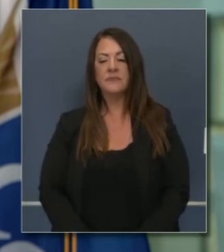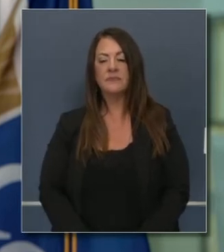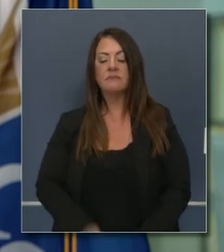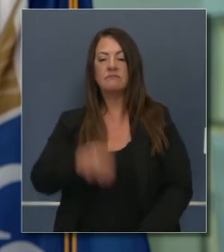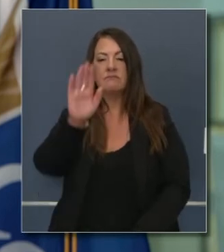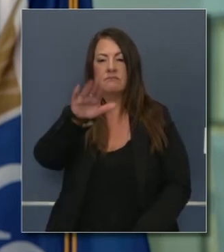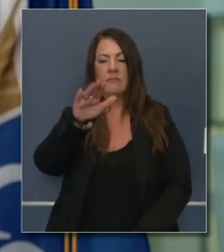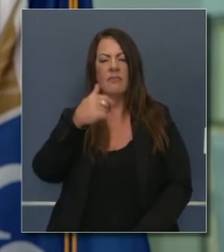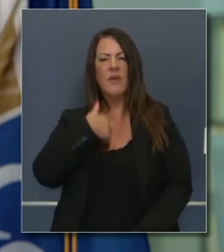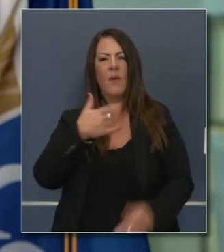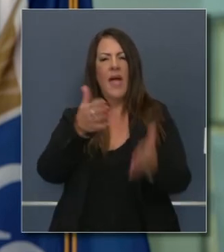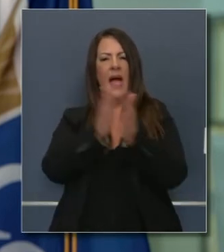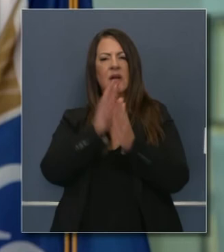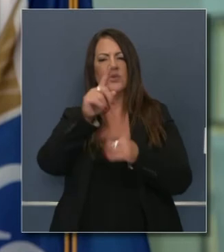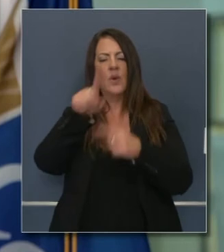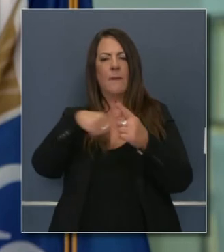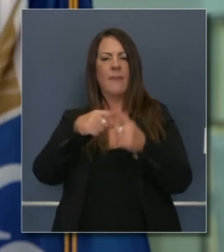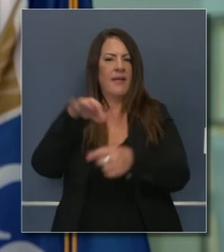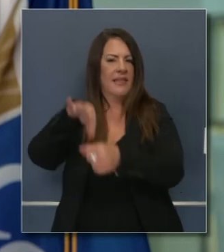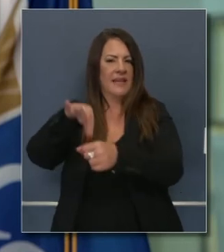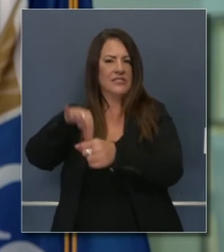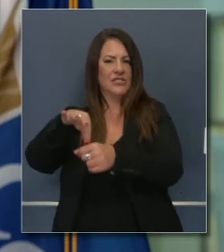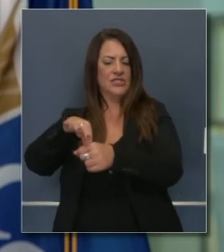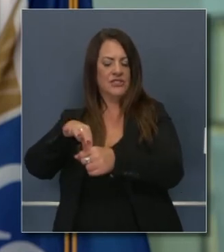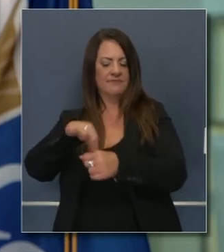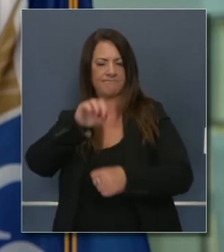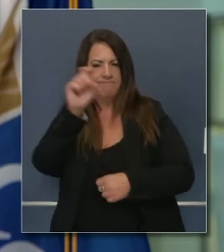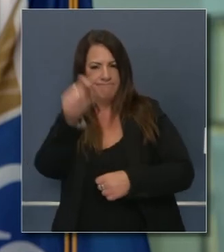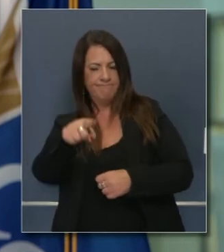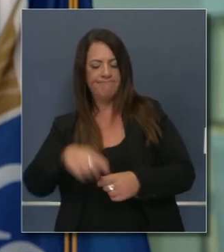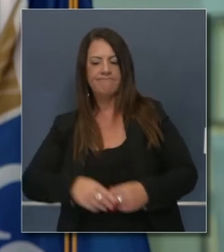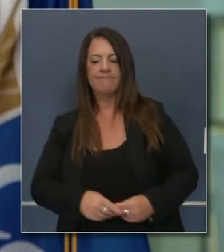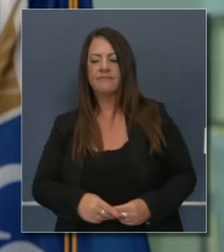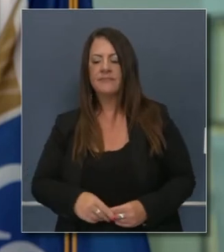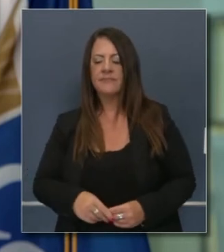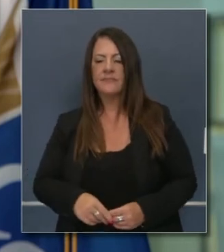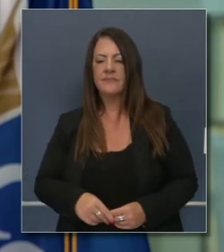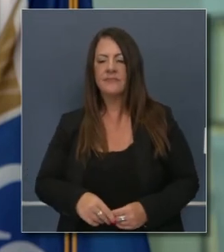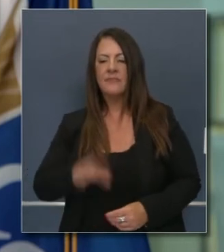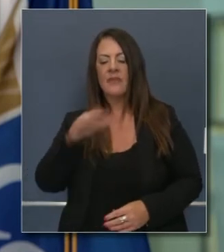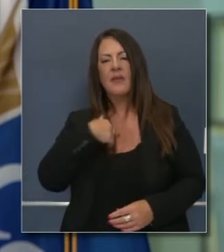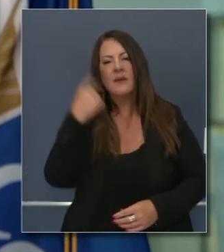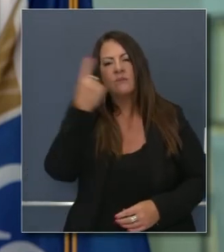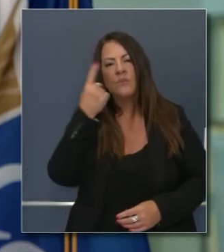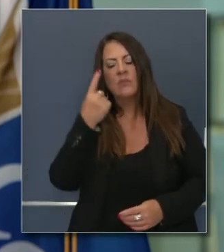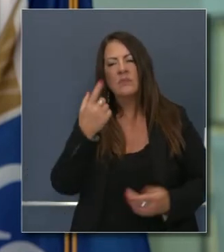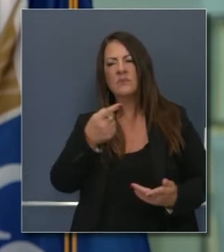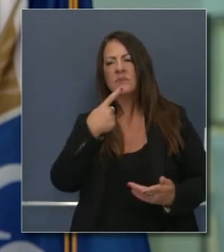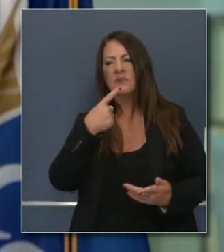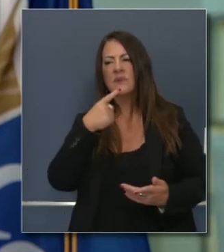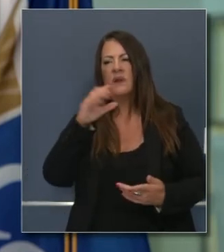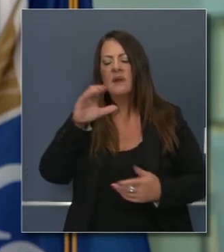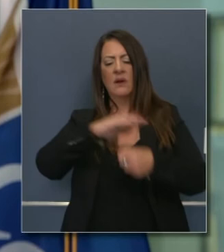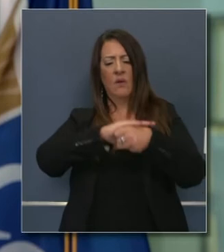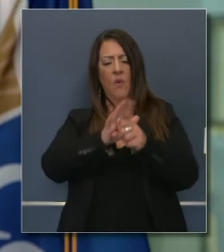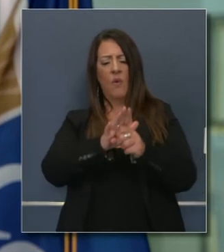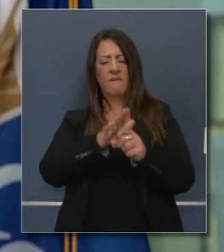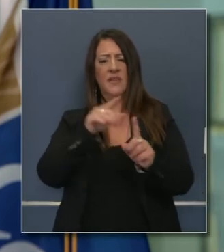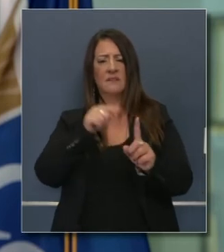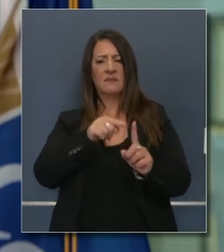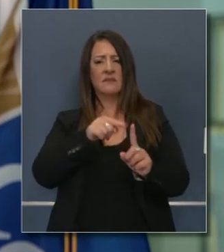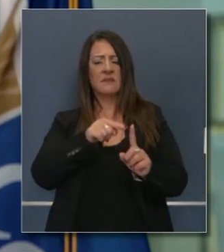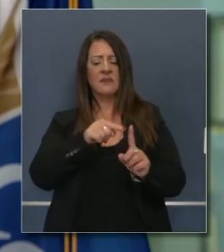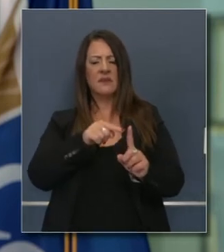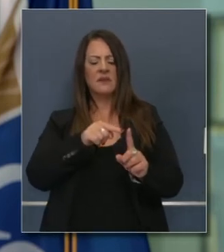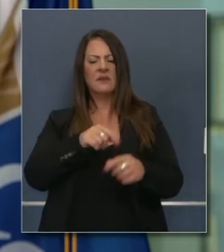Hola, gobernador. Quiero hacer una pregunta sobre las elecciones. me pregunto cuánto piensa que COVID